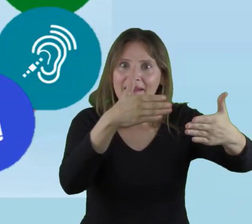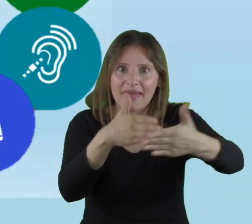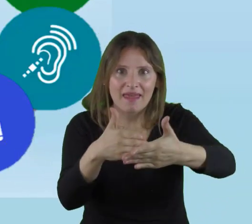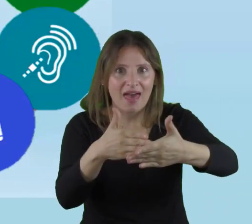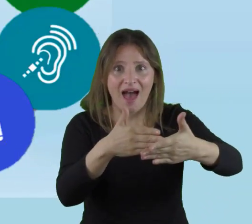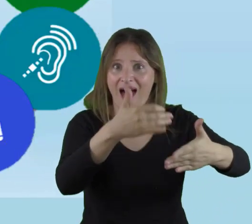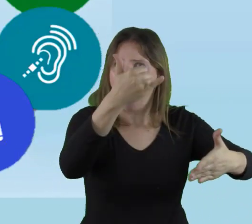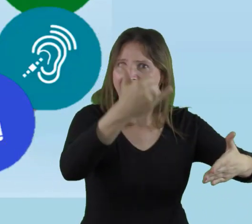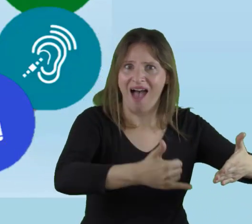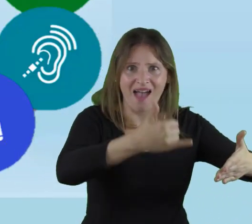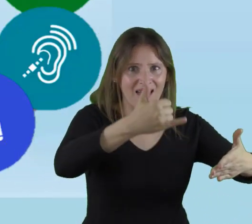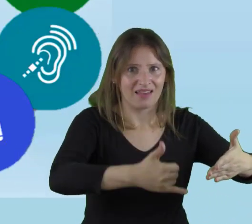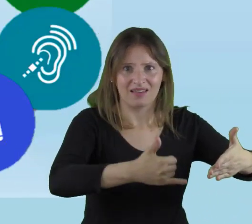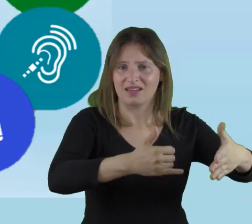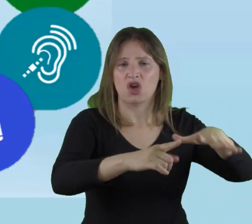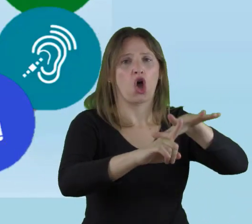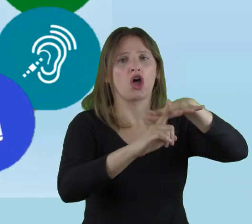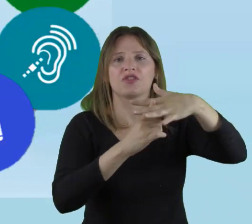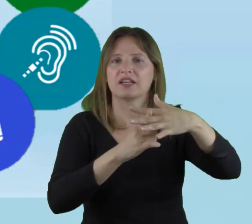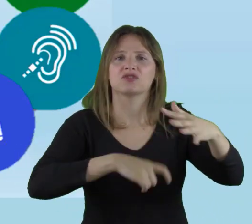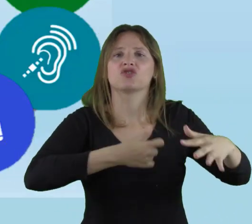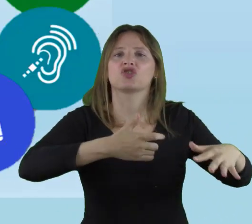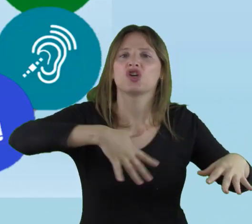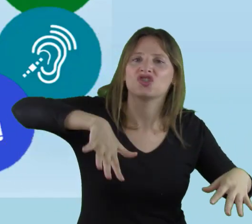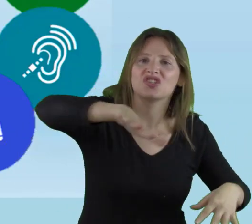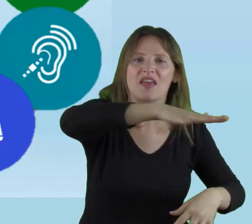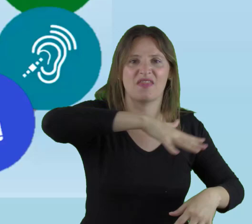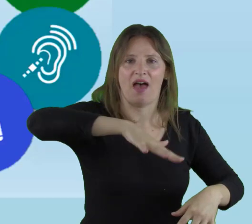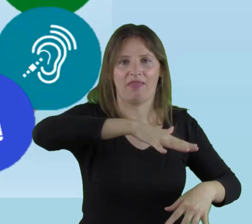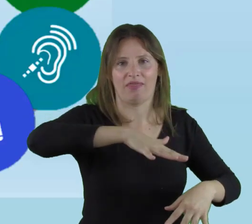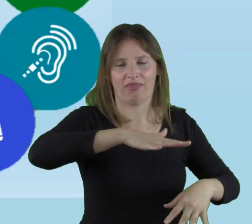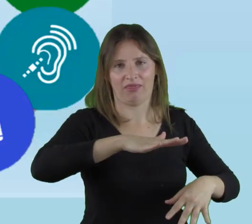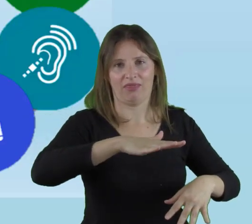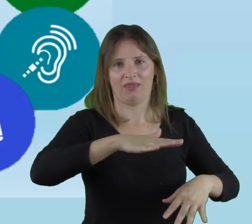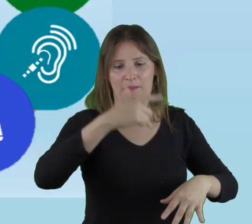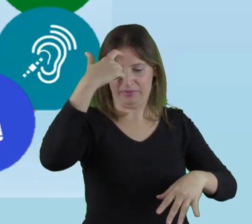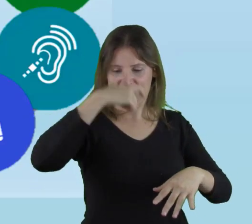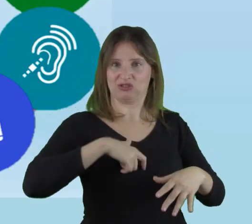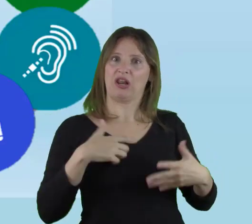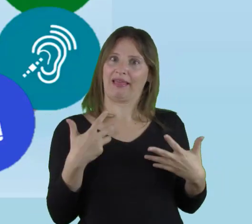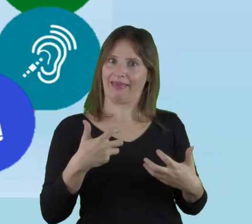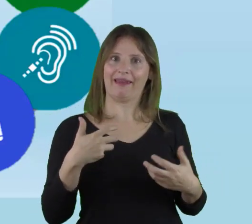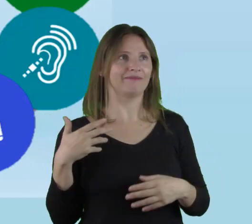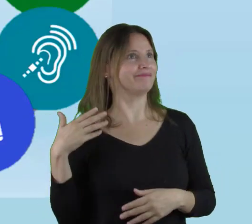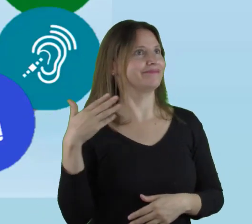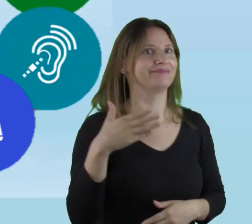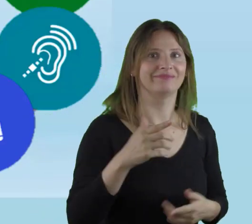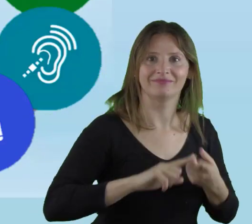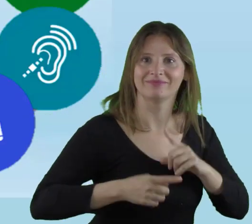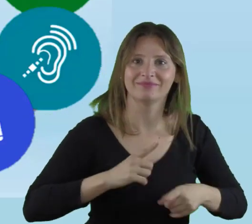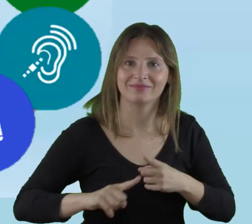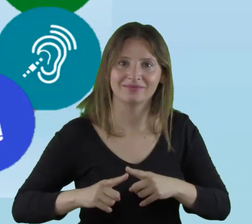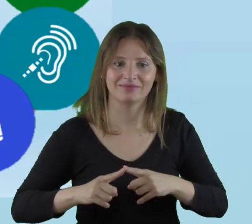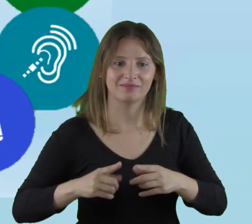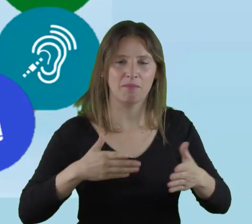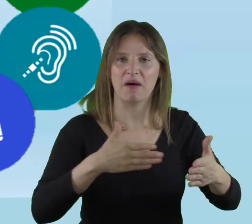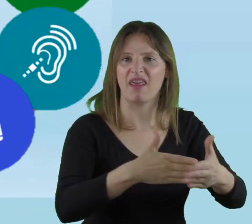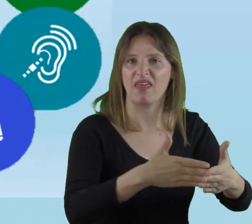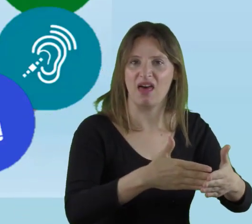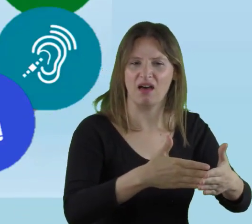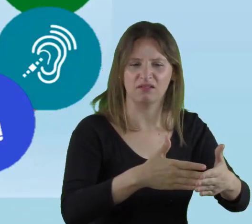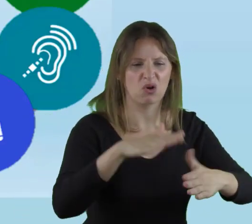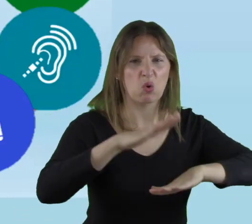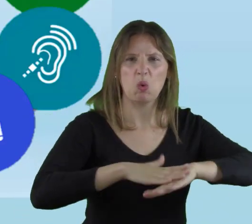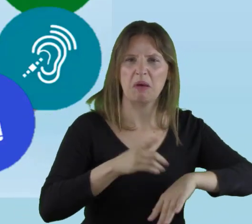aparecen, dice el modelo social, en las interacciones entre los estudiantes